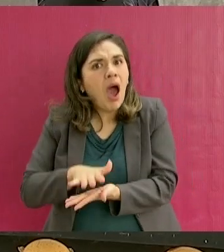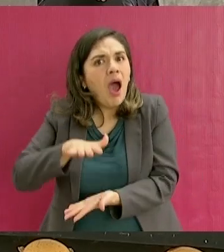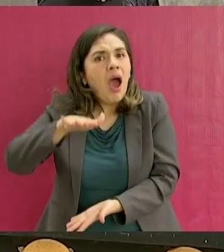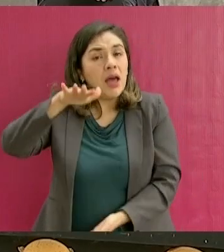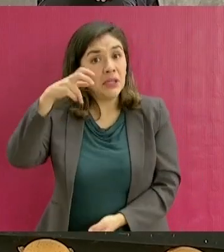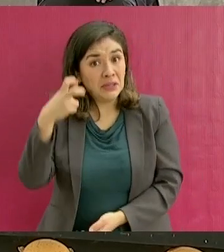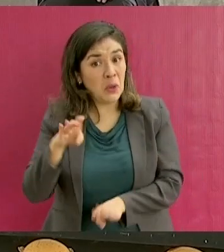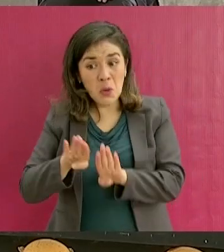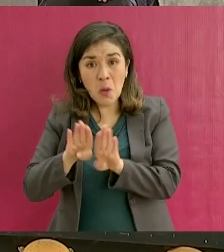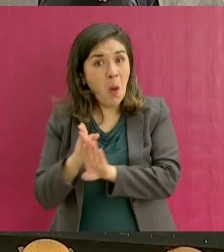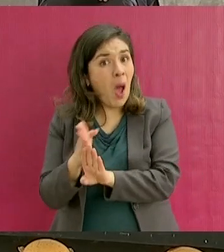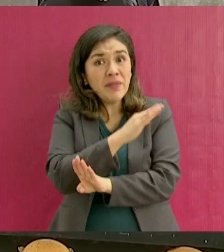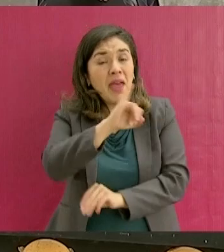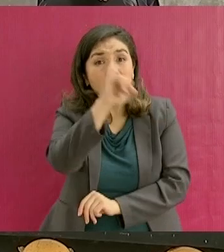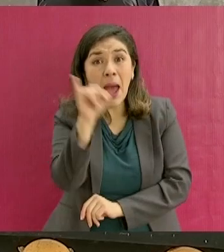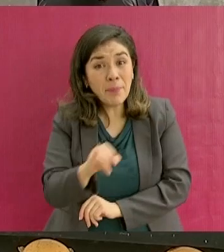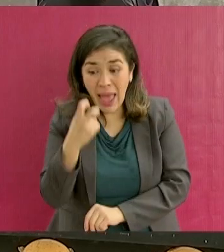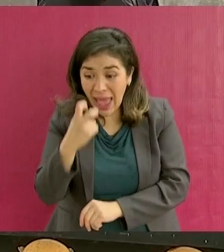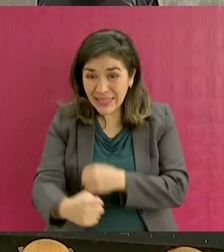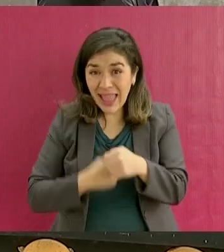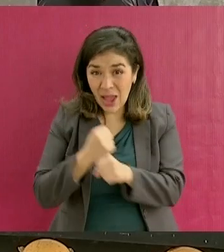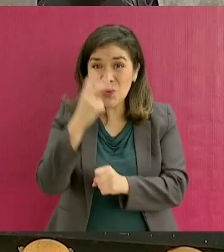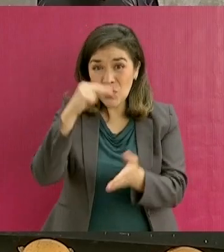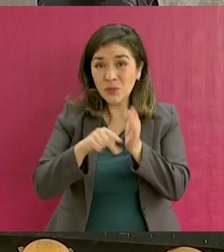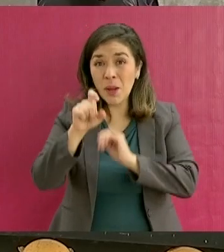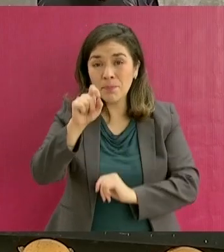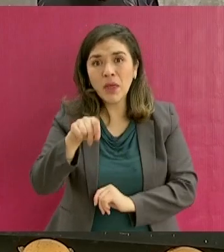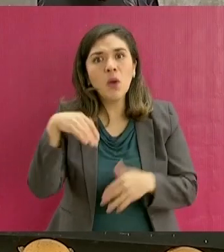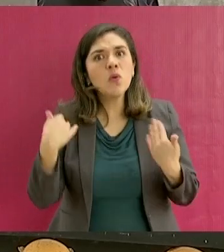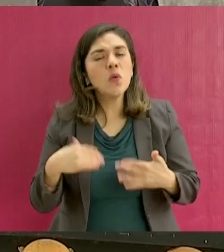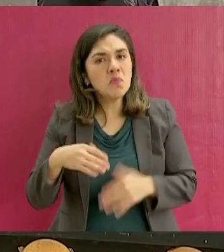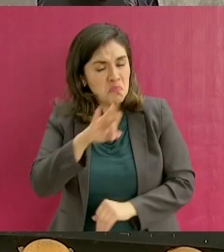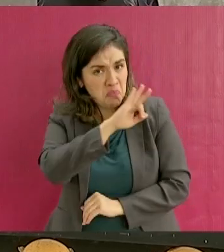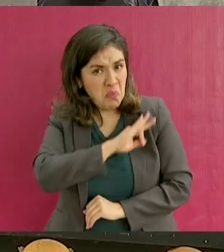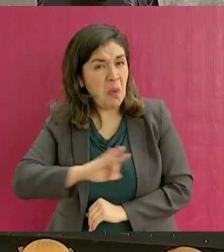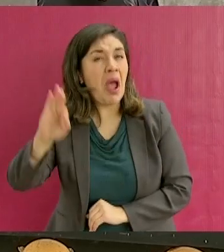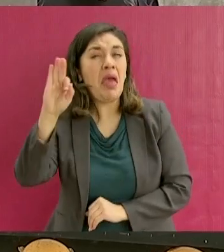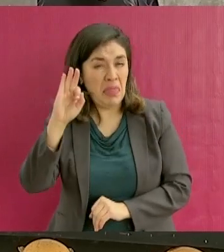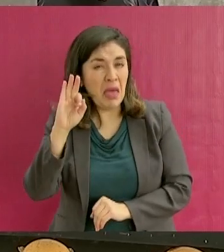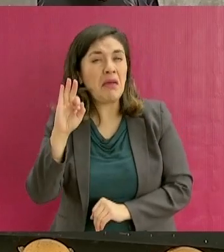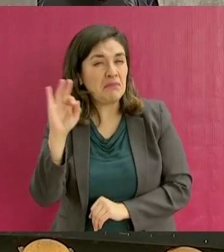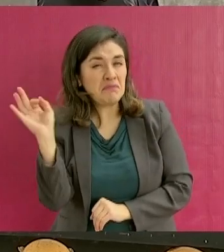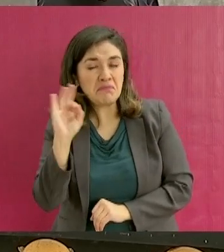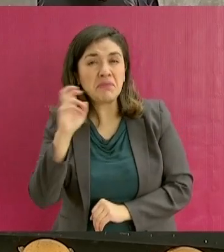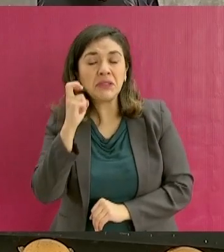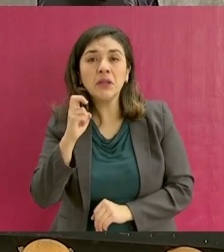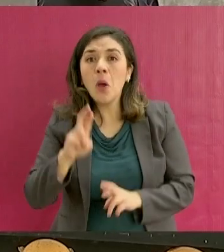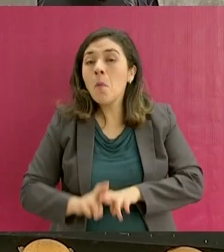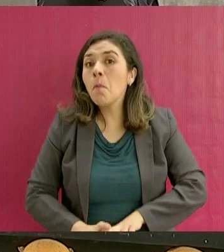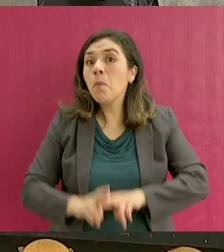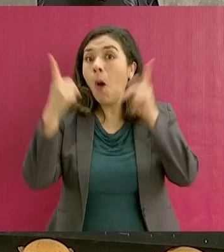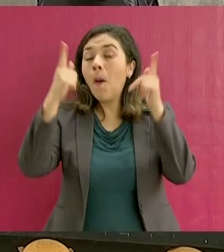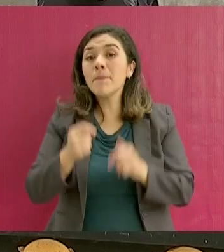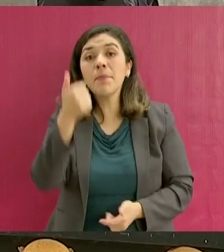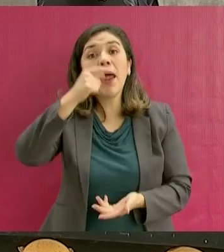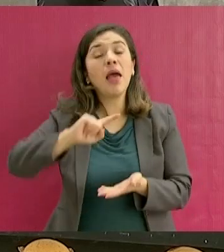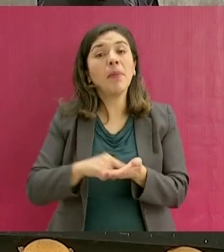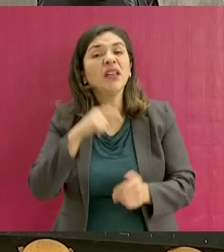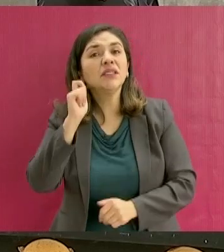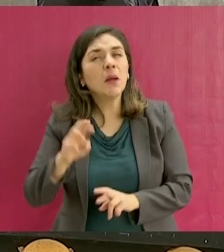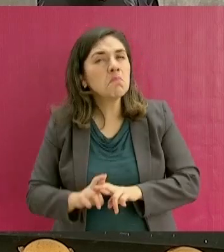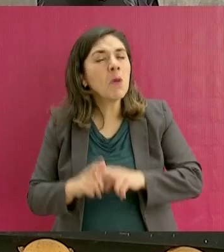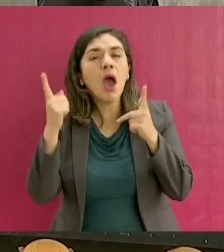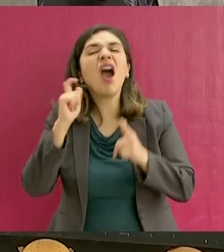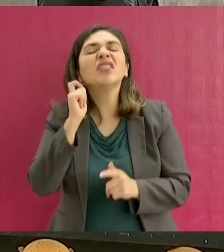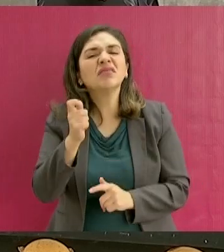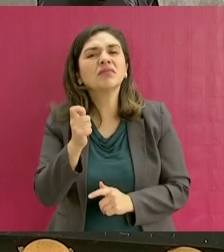Este año es muy probable que se tenga un récord en